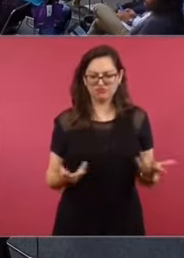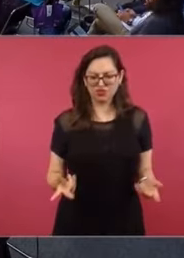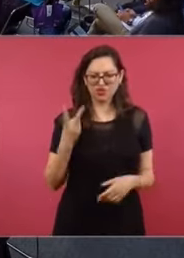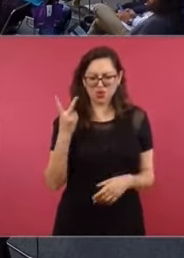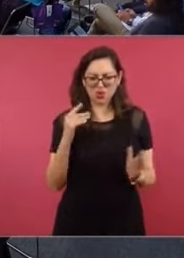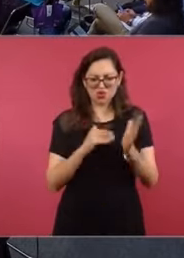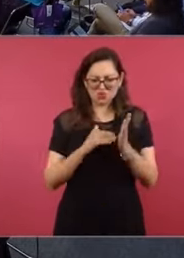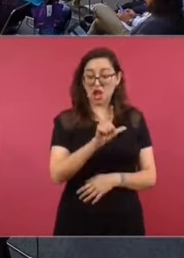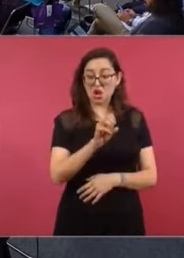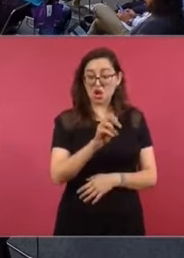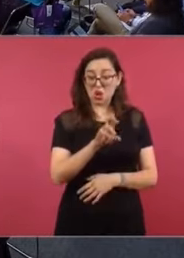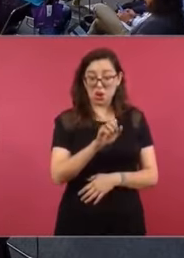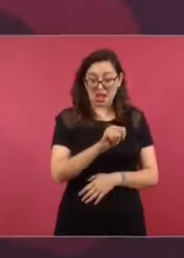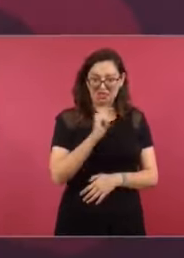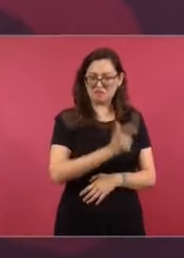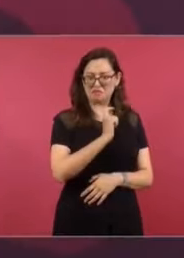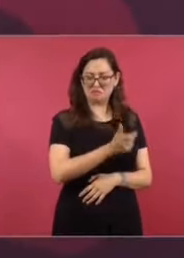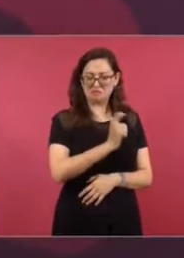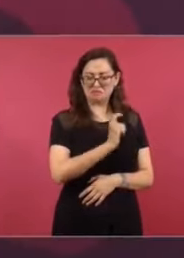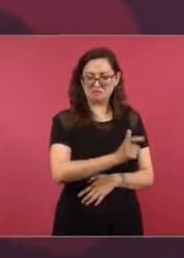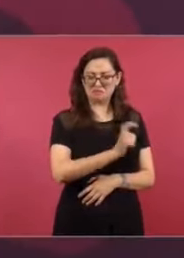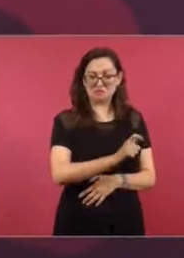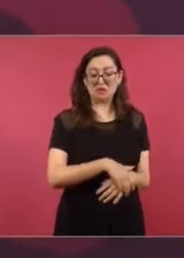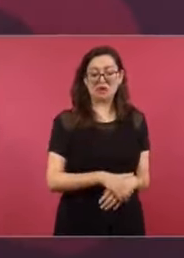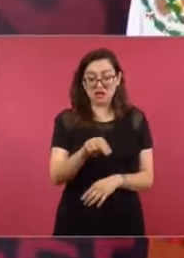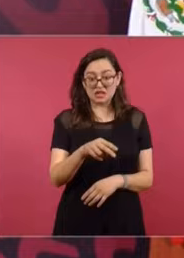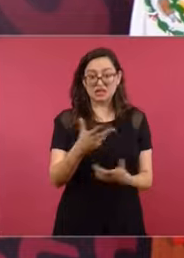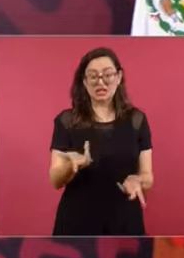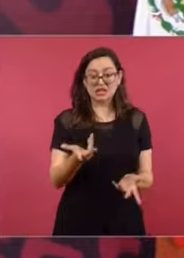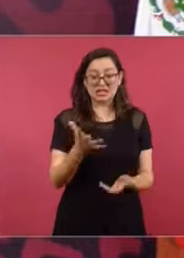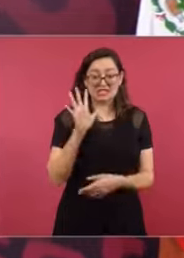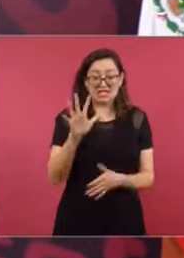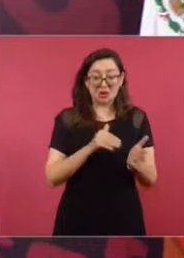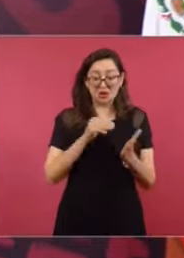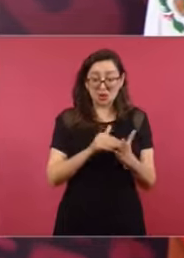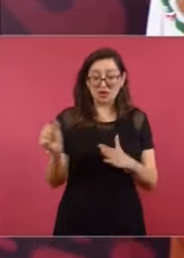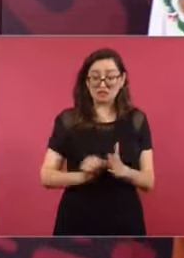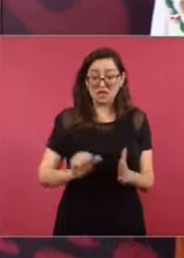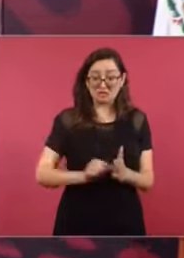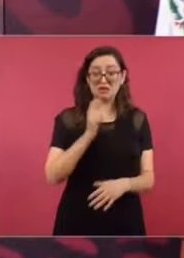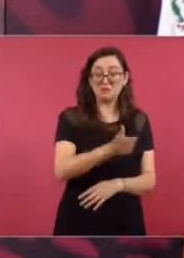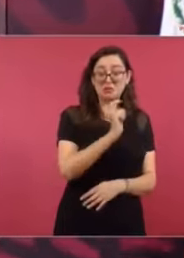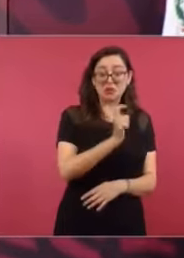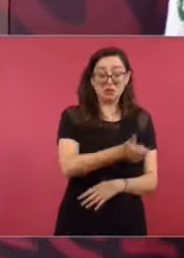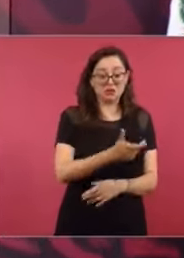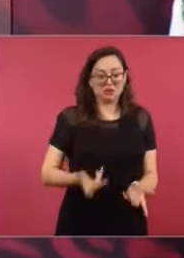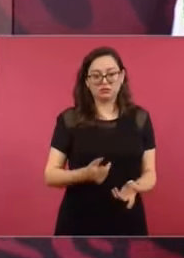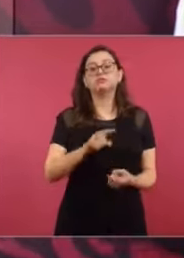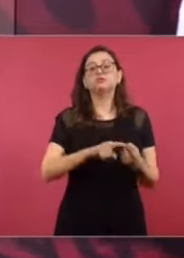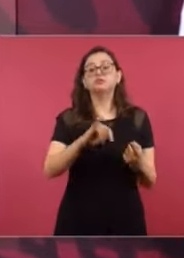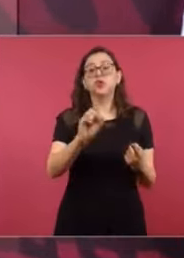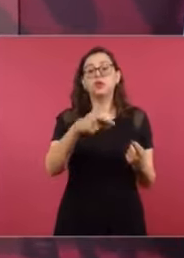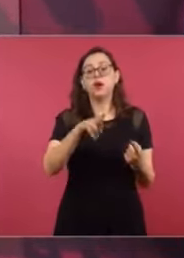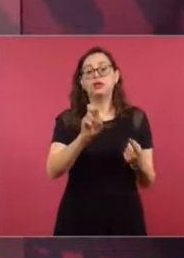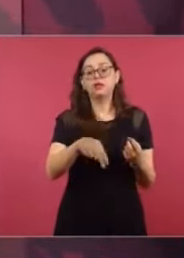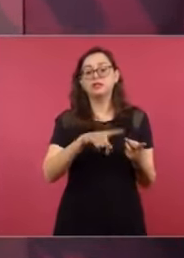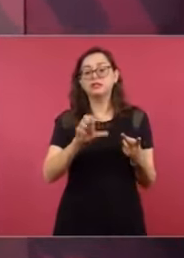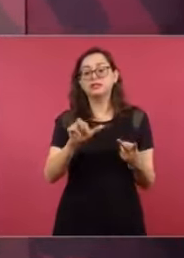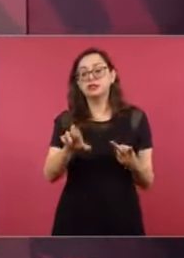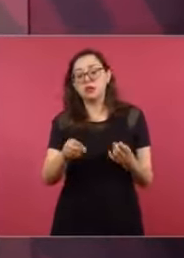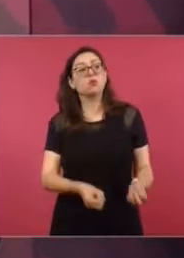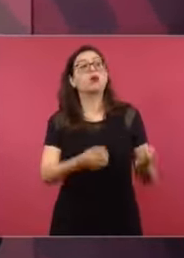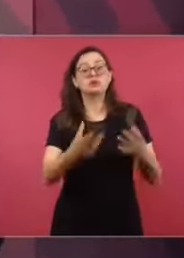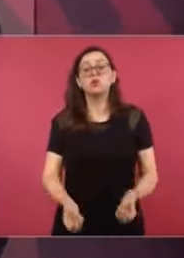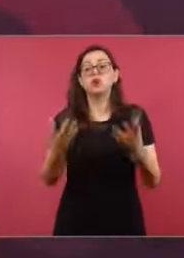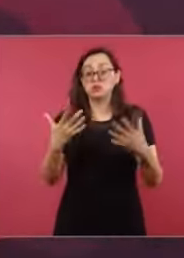de pesos lo le demola, millones de pesos al mes, John Krause, no sé cuánto Joaquín, cuánto Ciro, ojalá y lo digan, pero sí sé